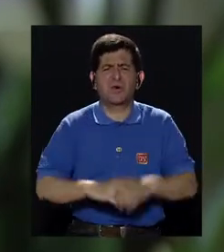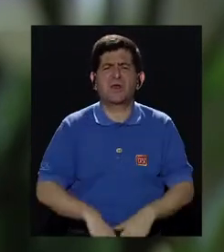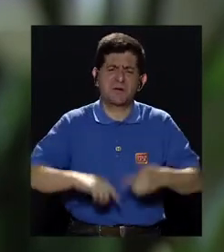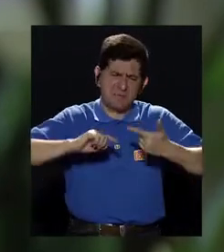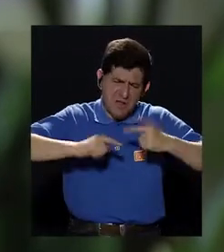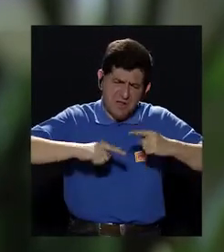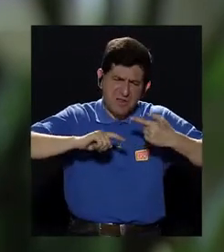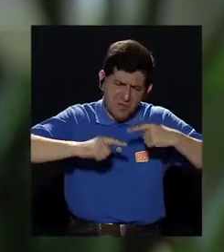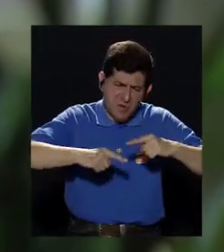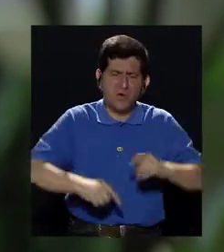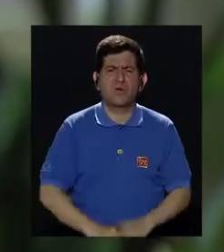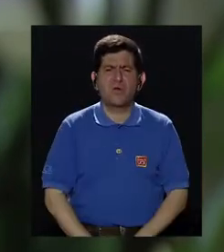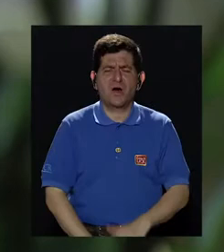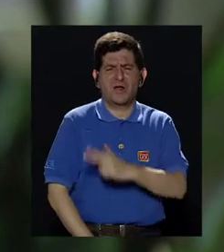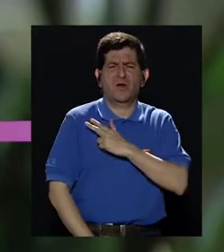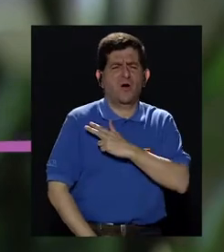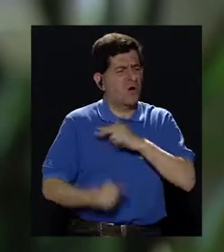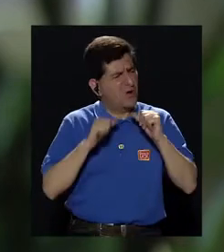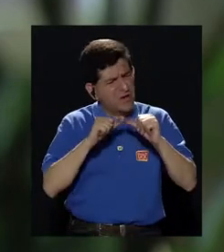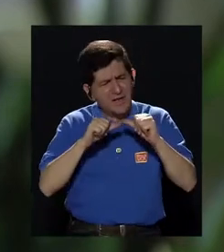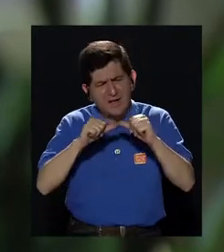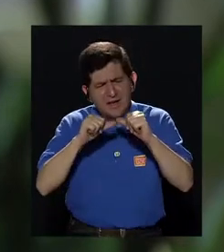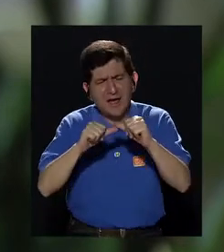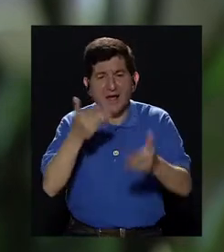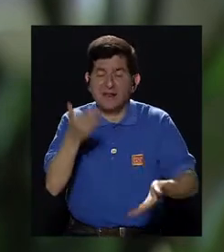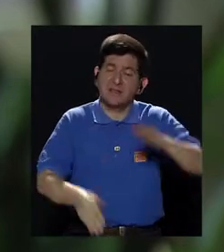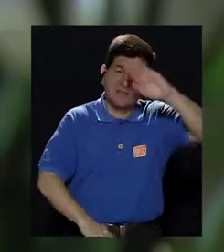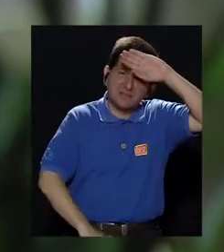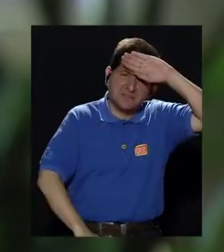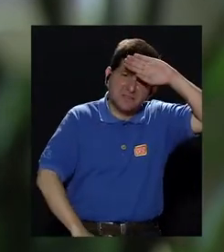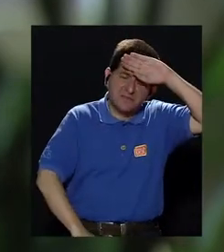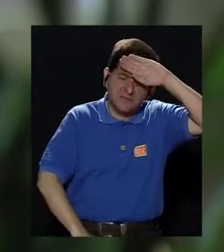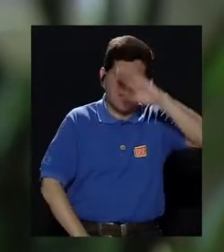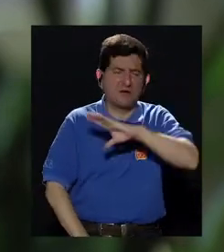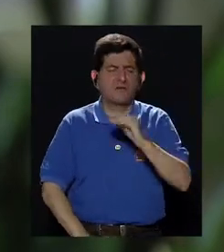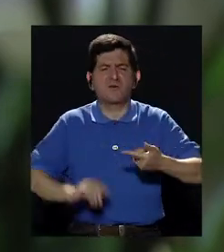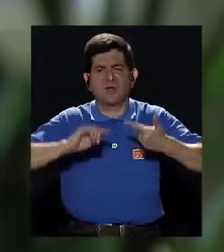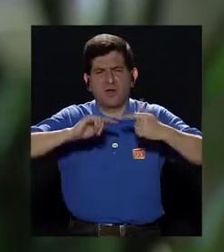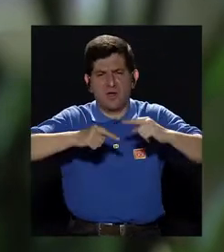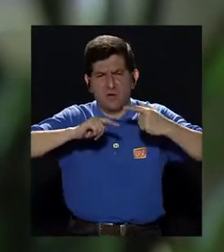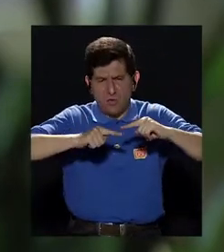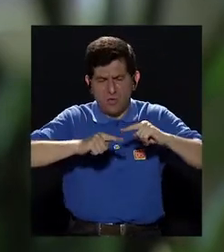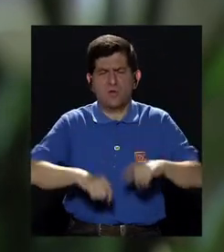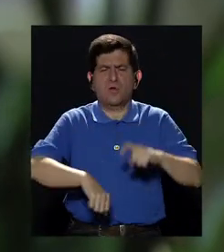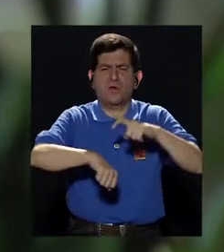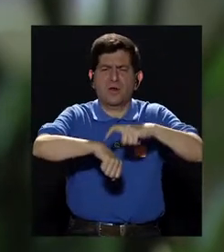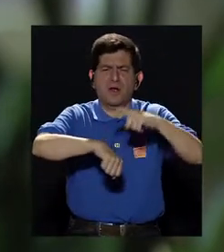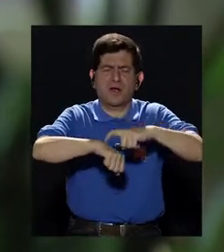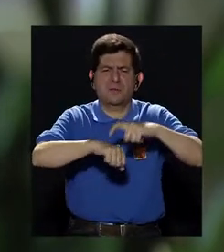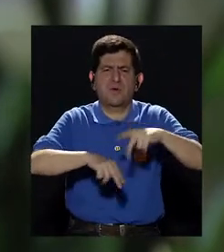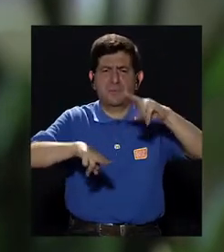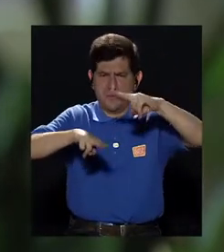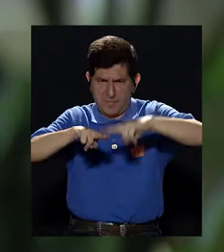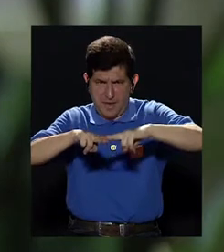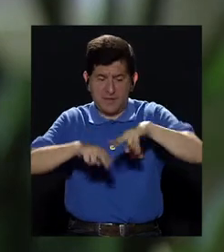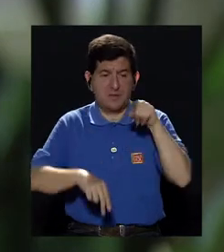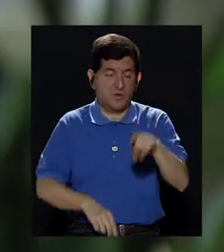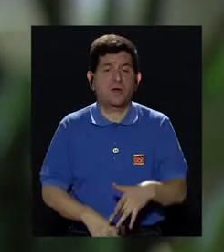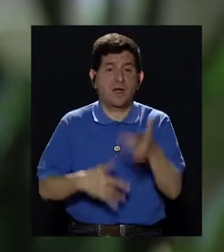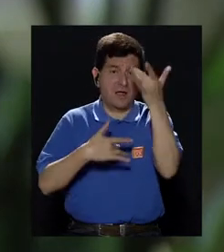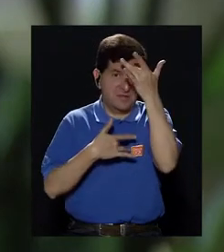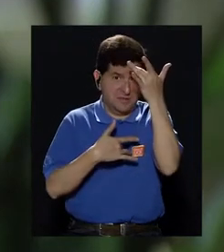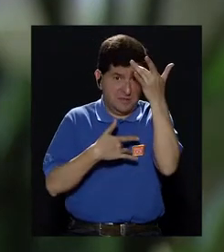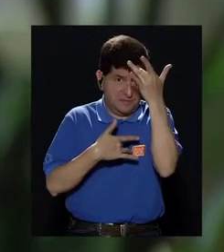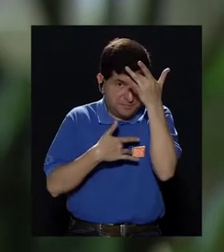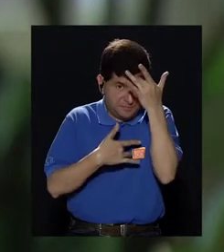Produce dolor al orinar, produce orinar muy seguido, puede producir fiebre, puede producir dolor en el hombre cuando se sienta. Y esto típicamente es